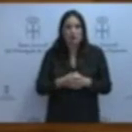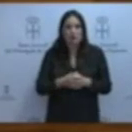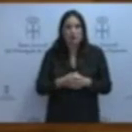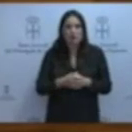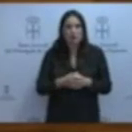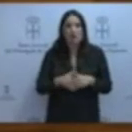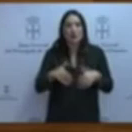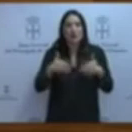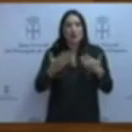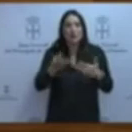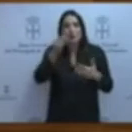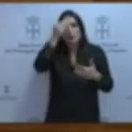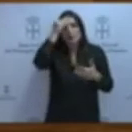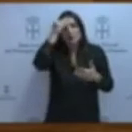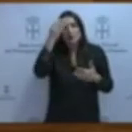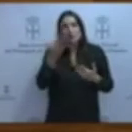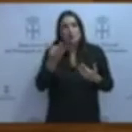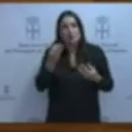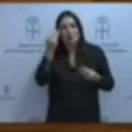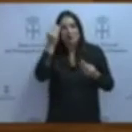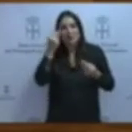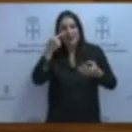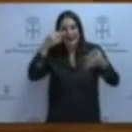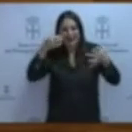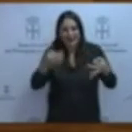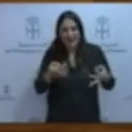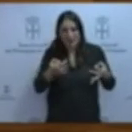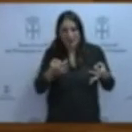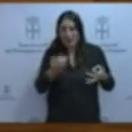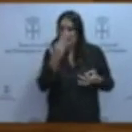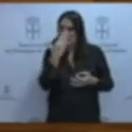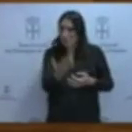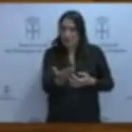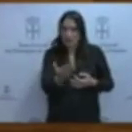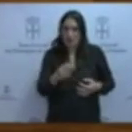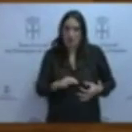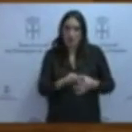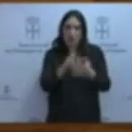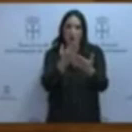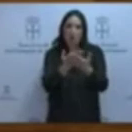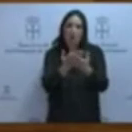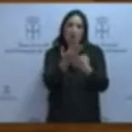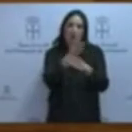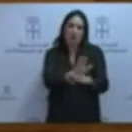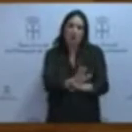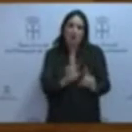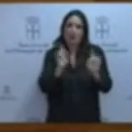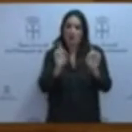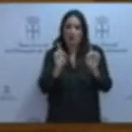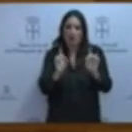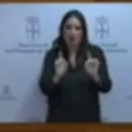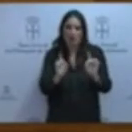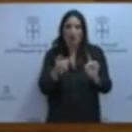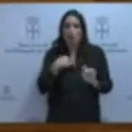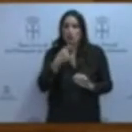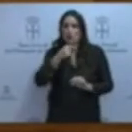deberían empezar a poner un poco los pies en la tierra, ser un poco sinceros respecto a sus propuestas en educación. Siempre digo que aquí